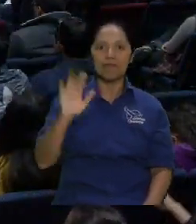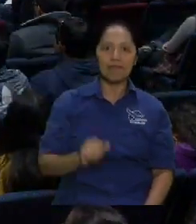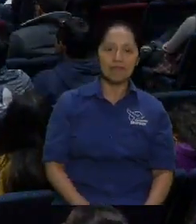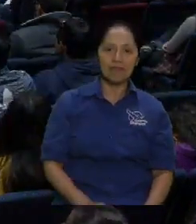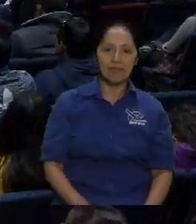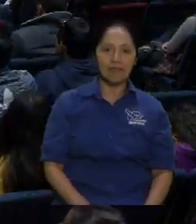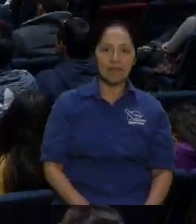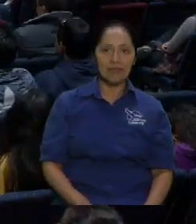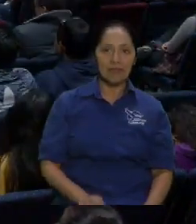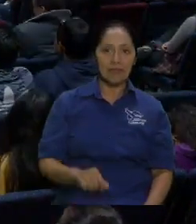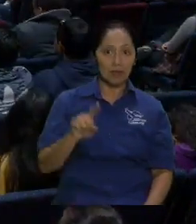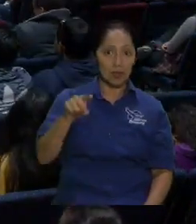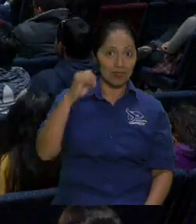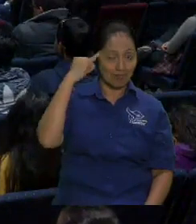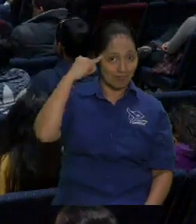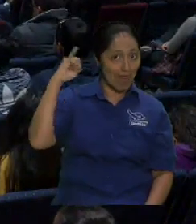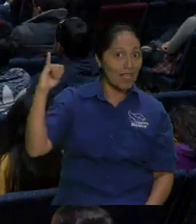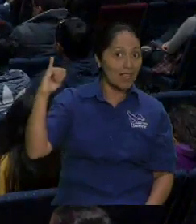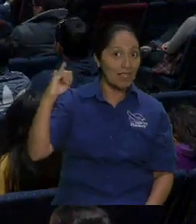Usted se imagina cómo es.